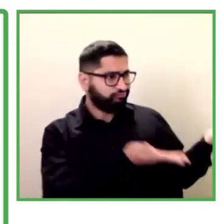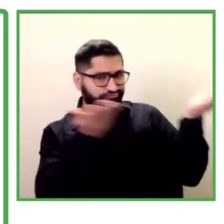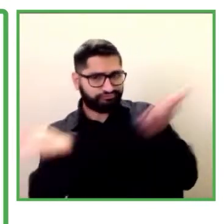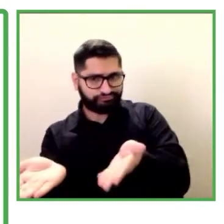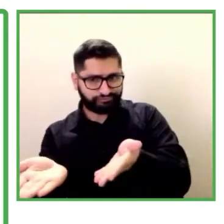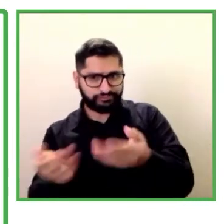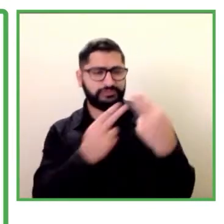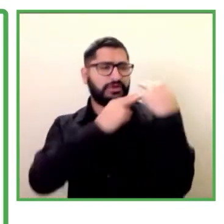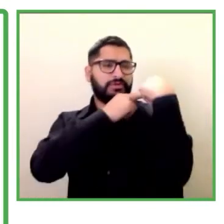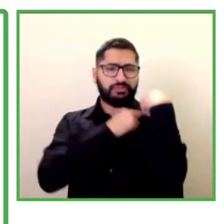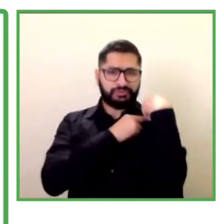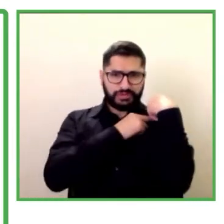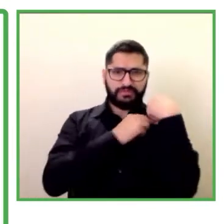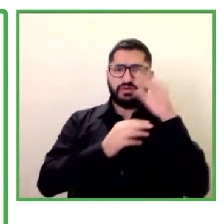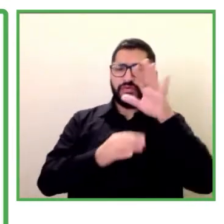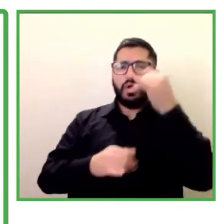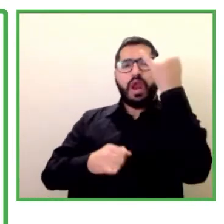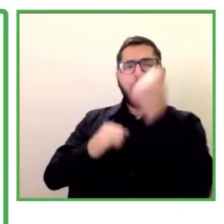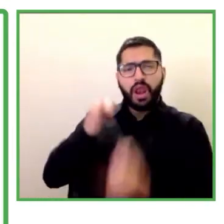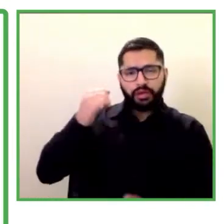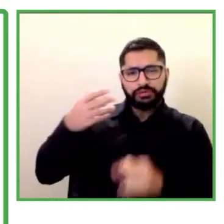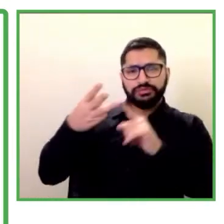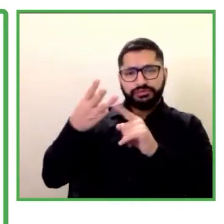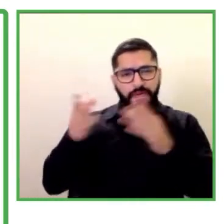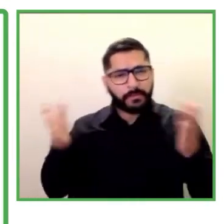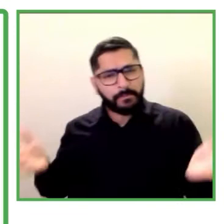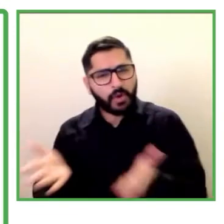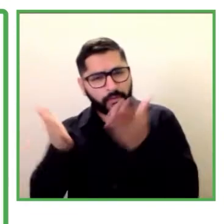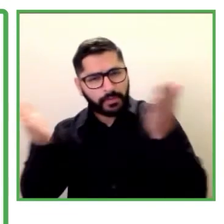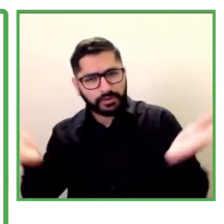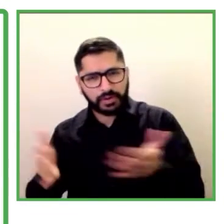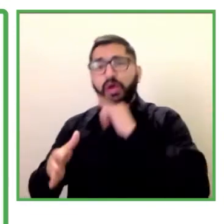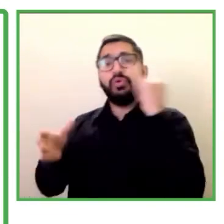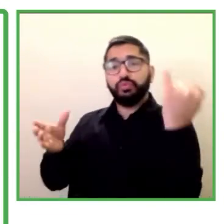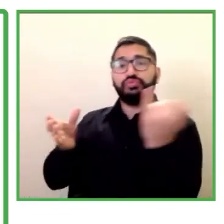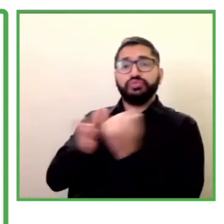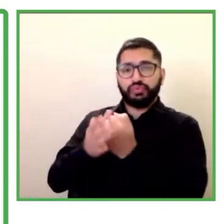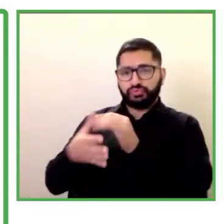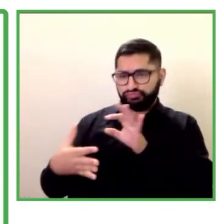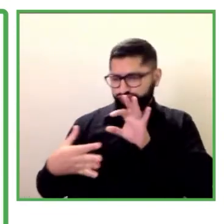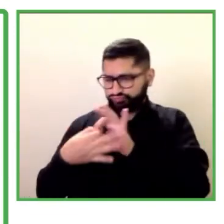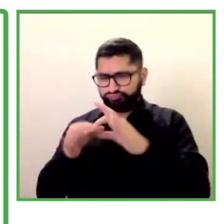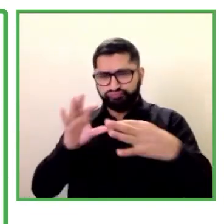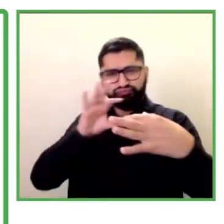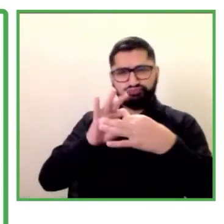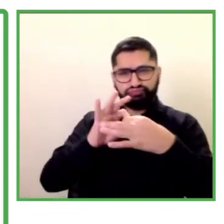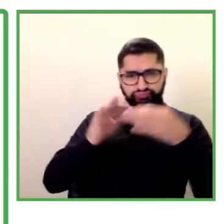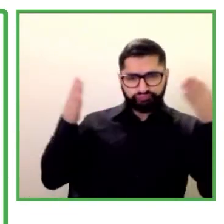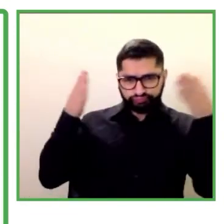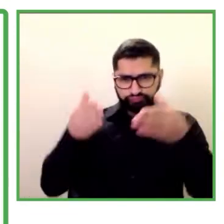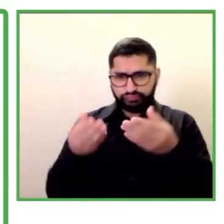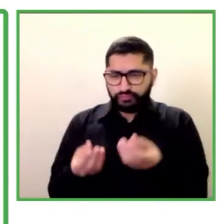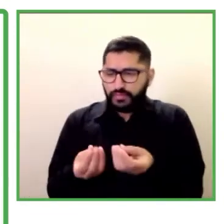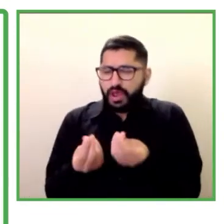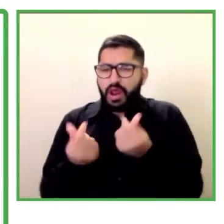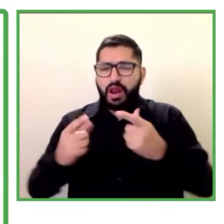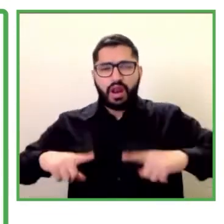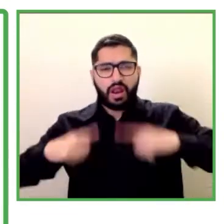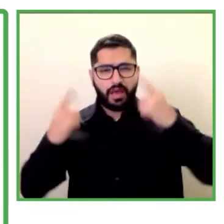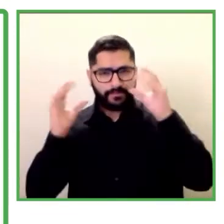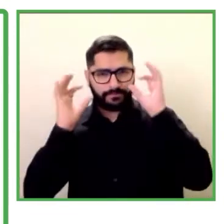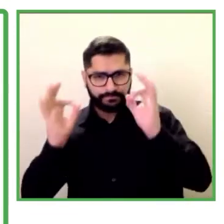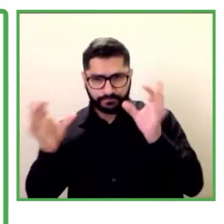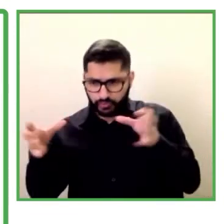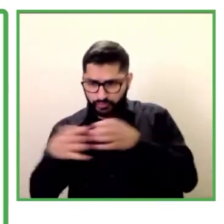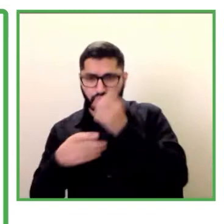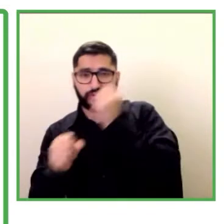inclusión en la canada de valor esto no se puede quedar en un grupo de empresas esto tiene que permear en todas las empresas para realmente